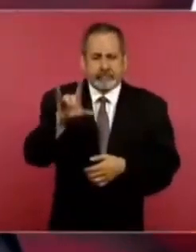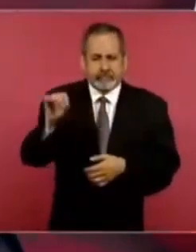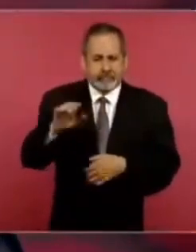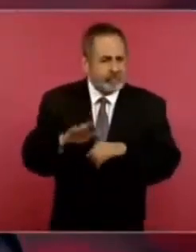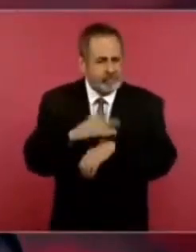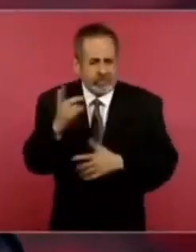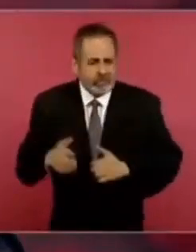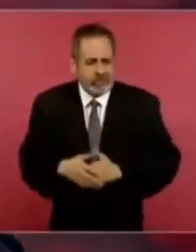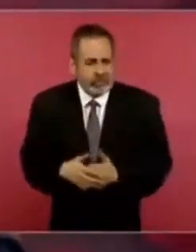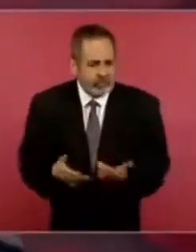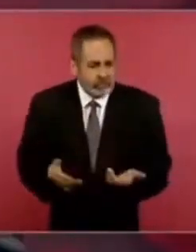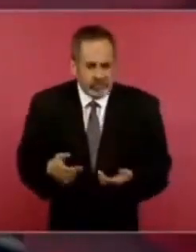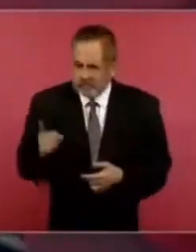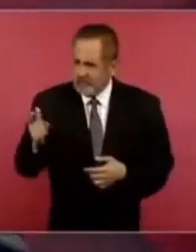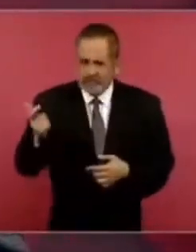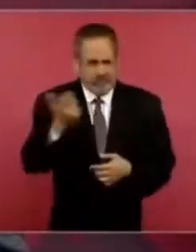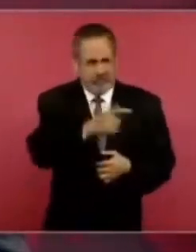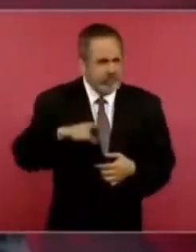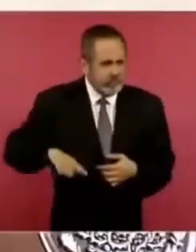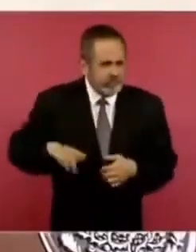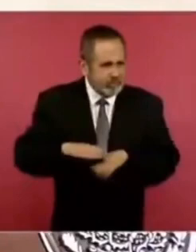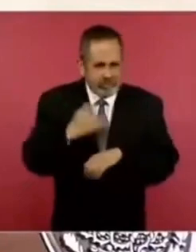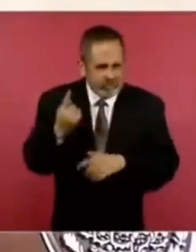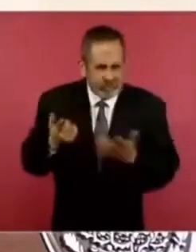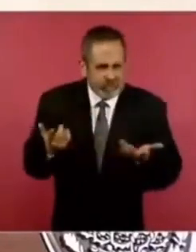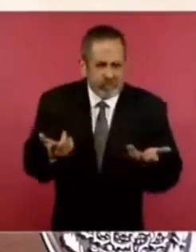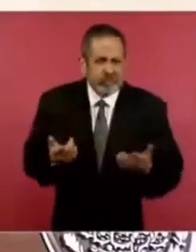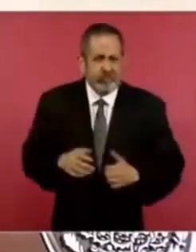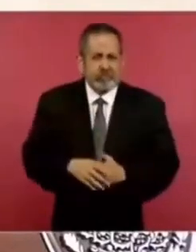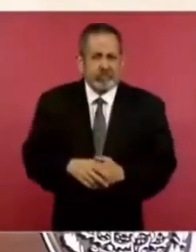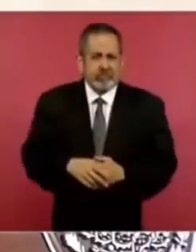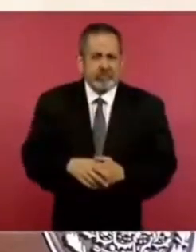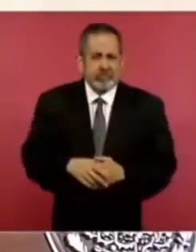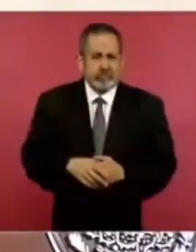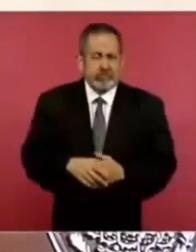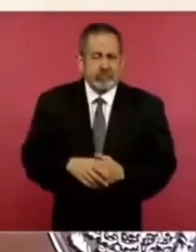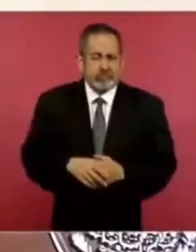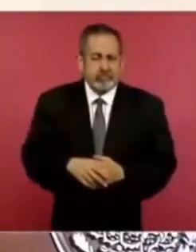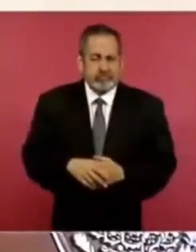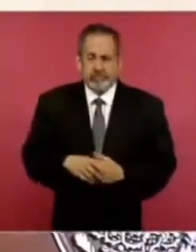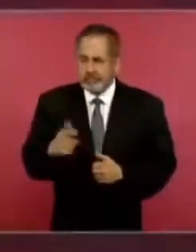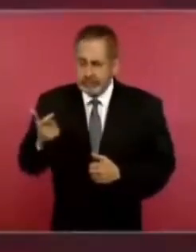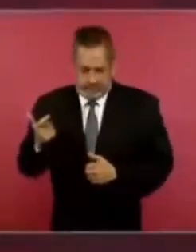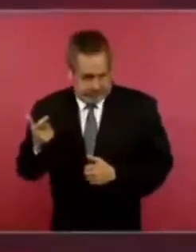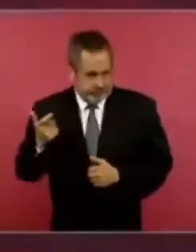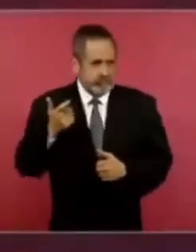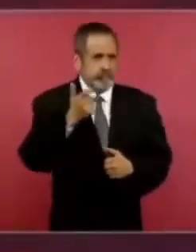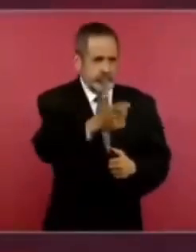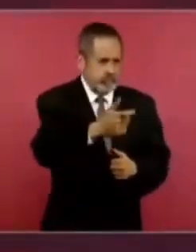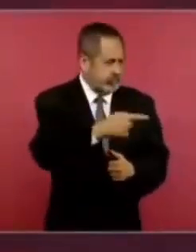Pero no sólo quedó en que los rescataron,